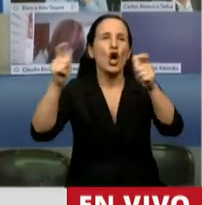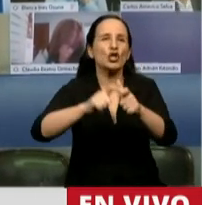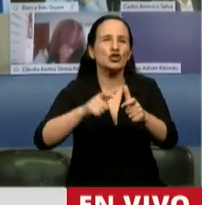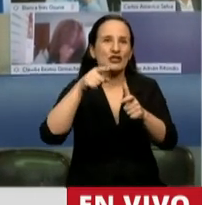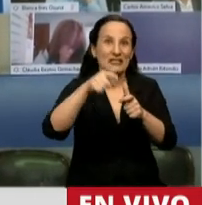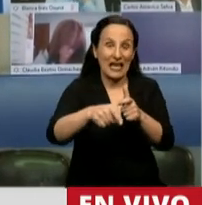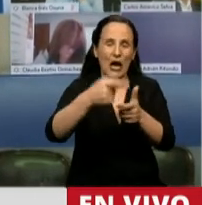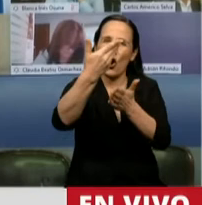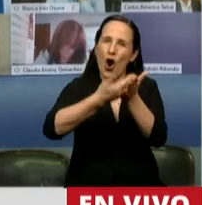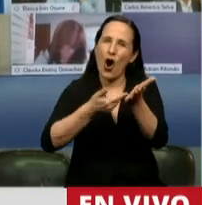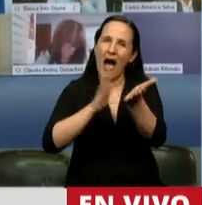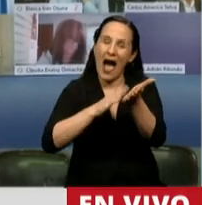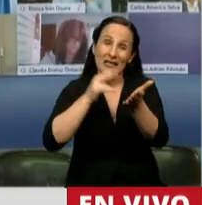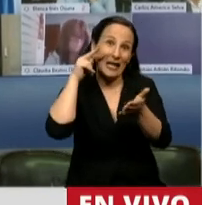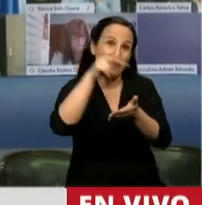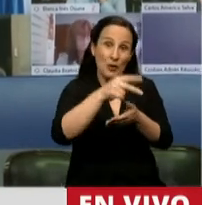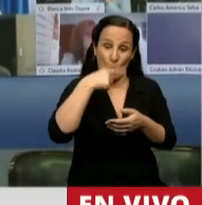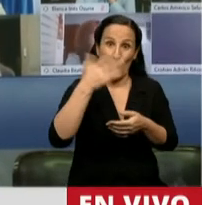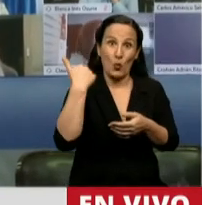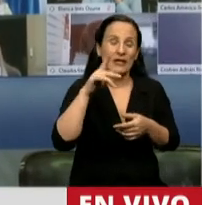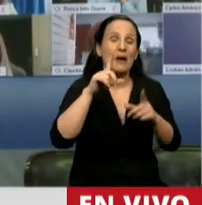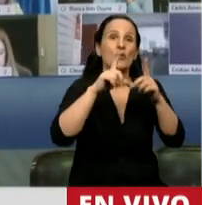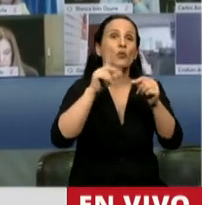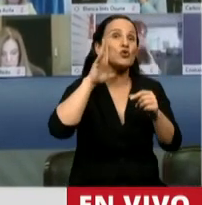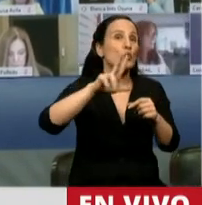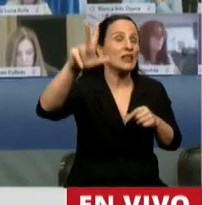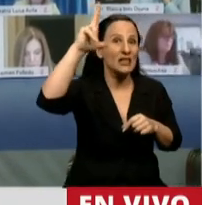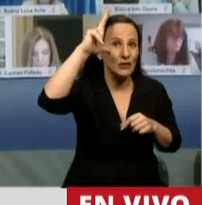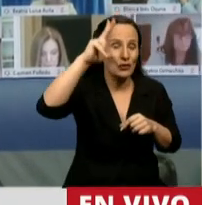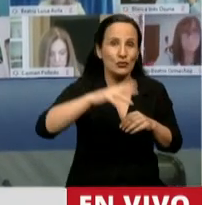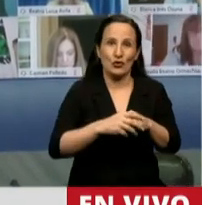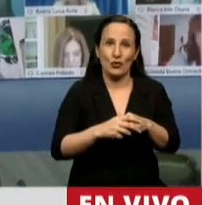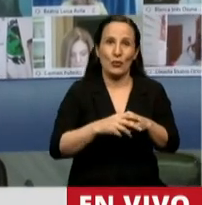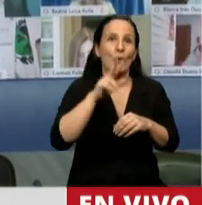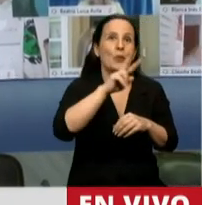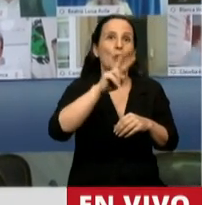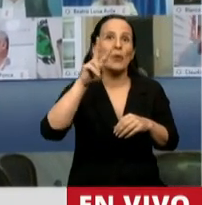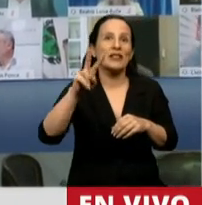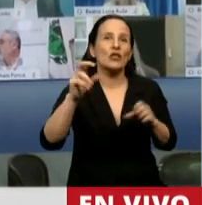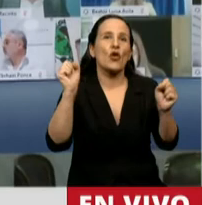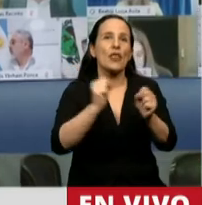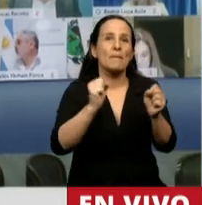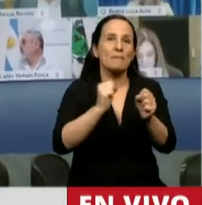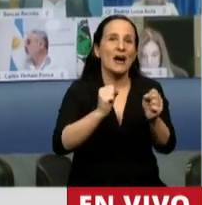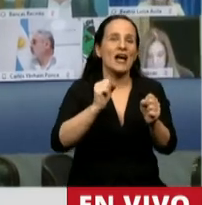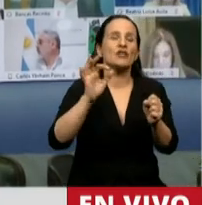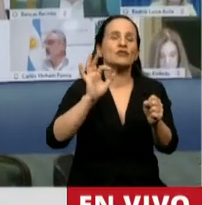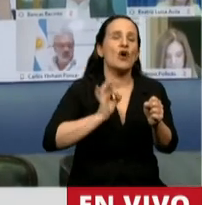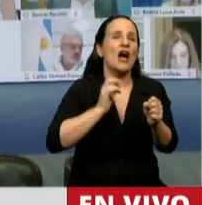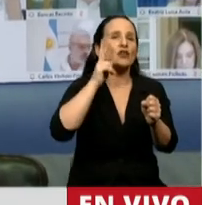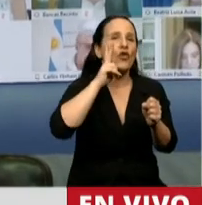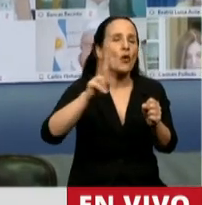Fondo de Garantía y Sustentabilidad la última número 58 22 de mayo de 2019